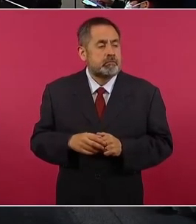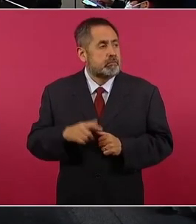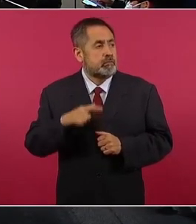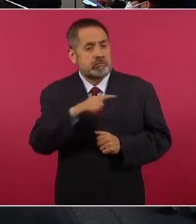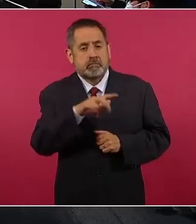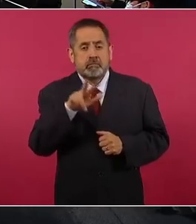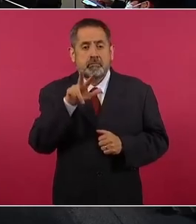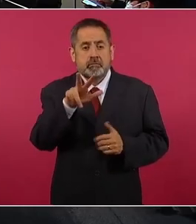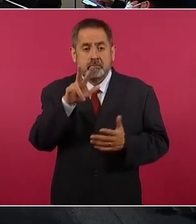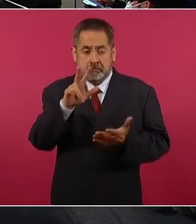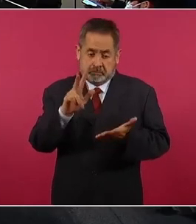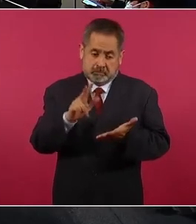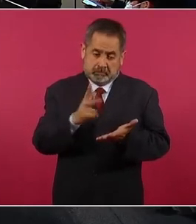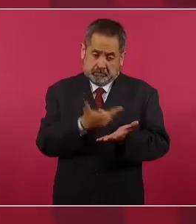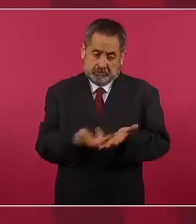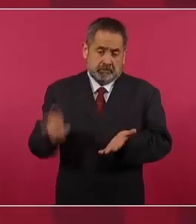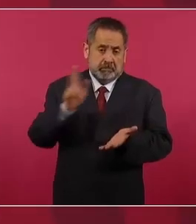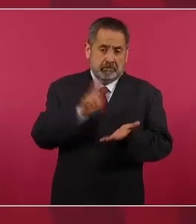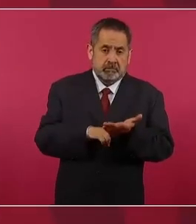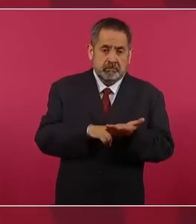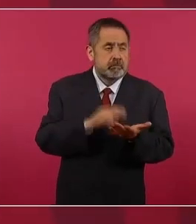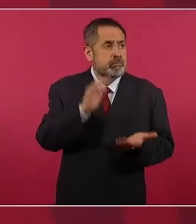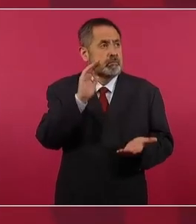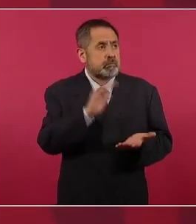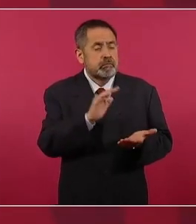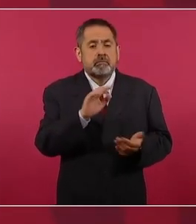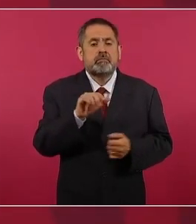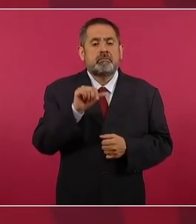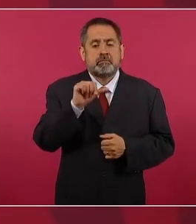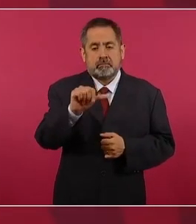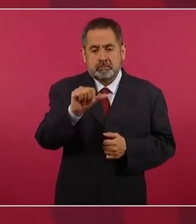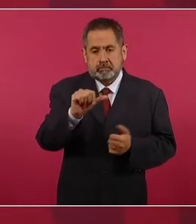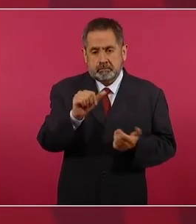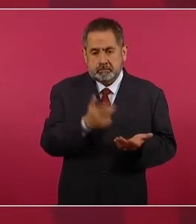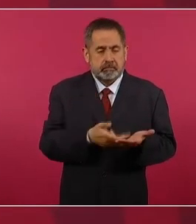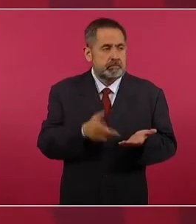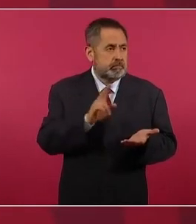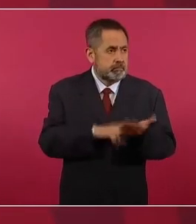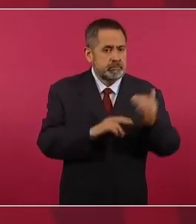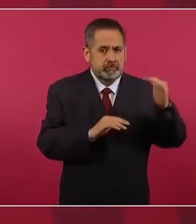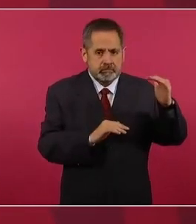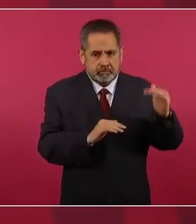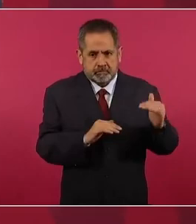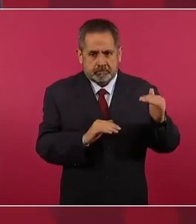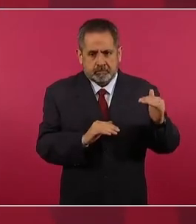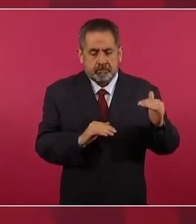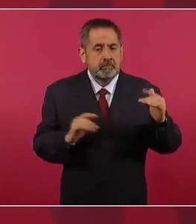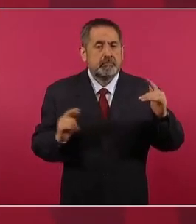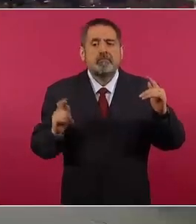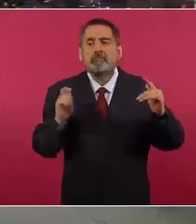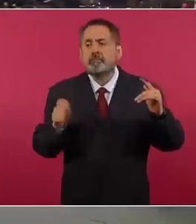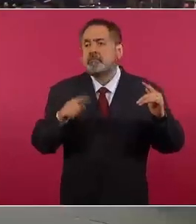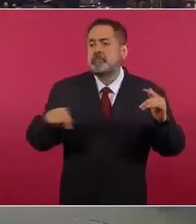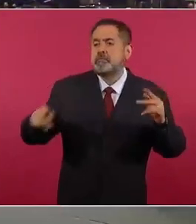18 veces eran 16 veces quiere decir que la brecha